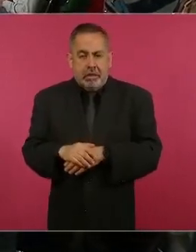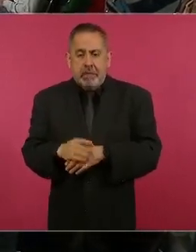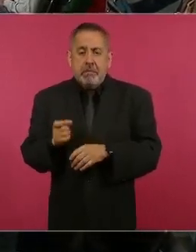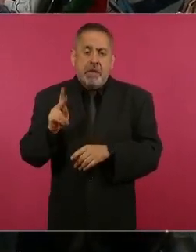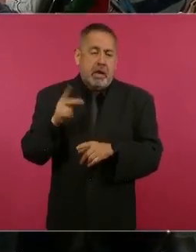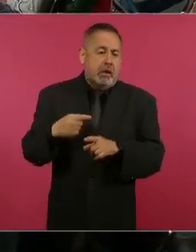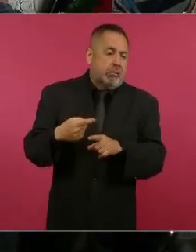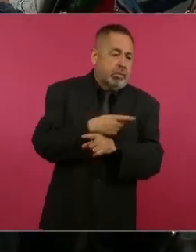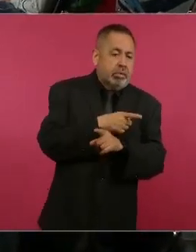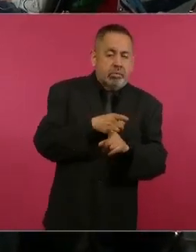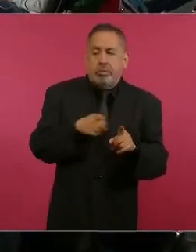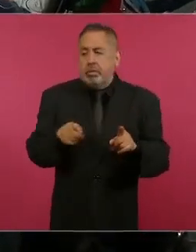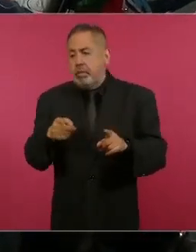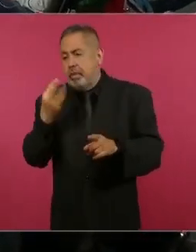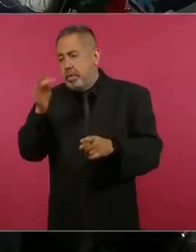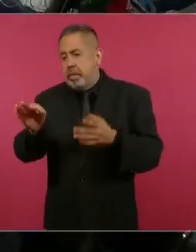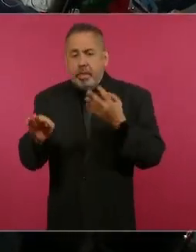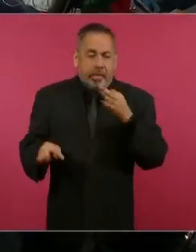sin traiciones.